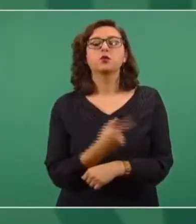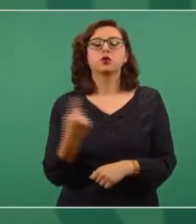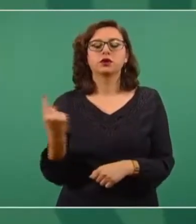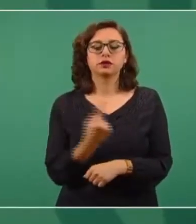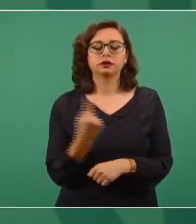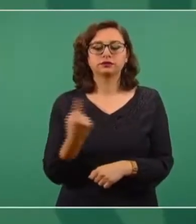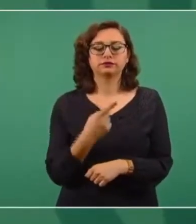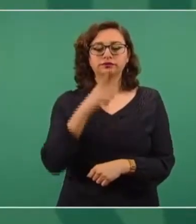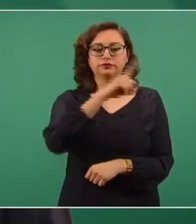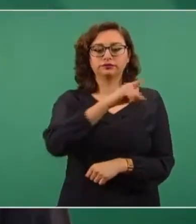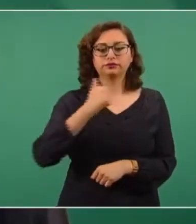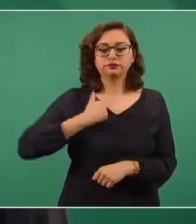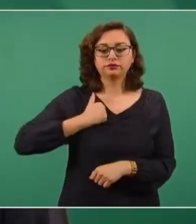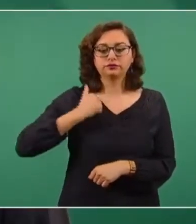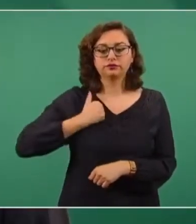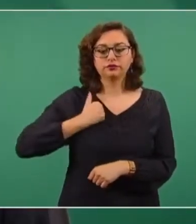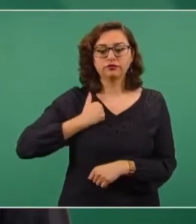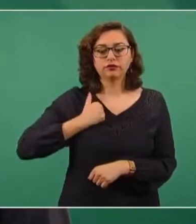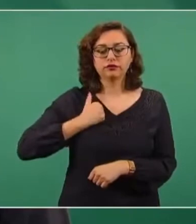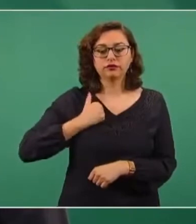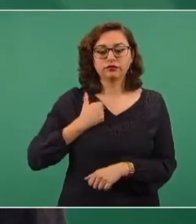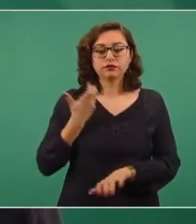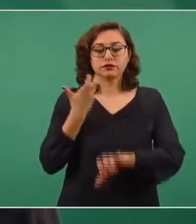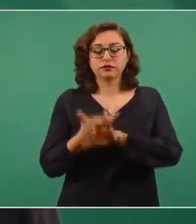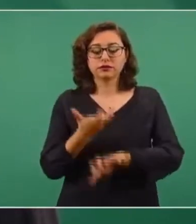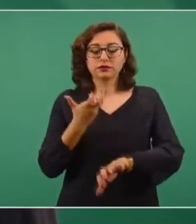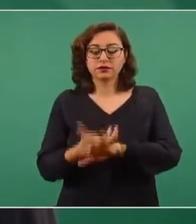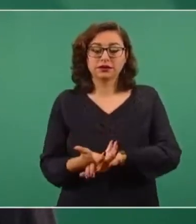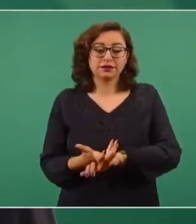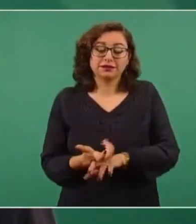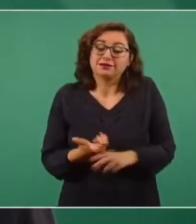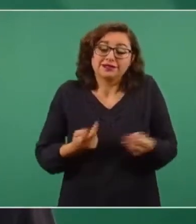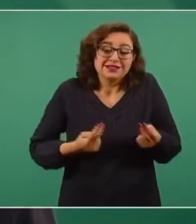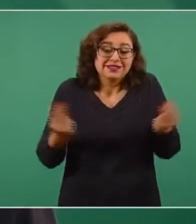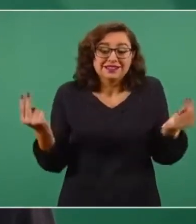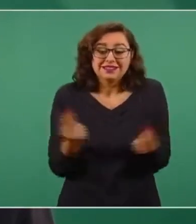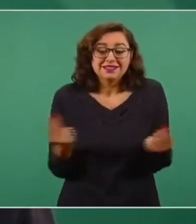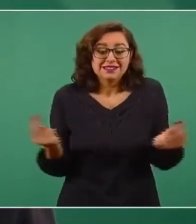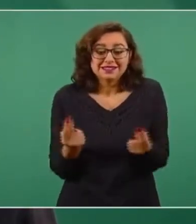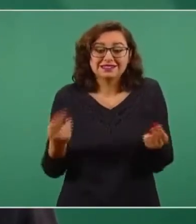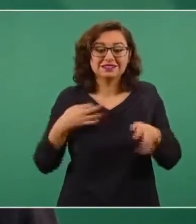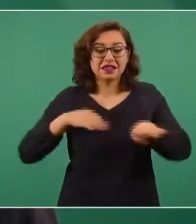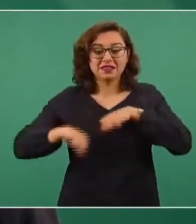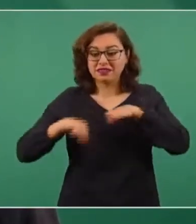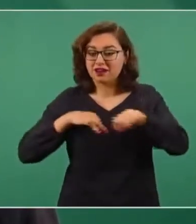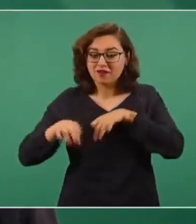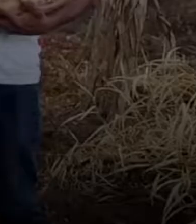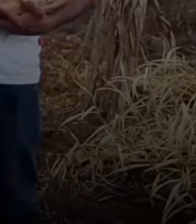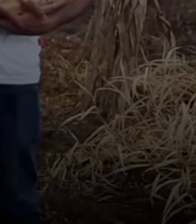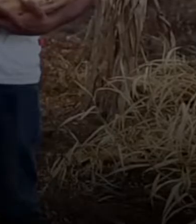Canadá y sobre todo Estados Unidos necesita la fuerza de trabajo.